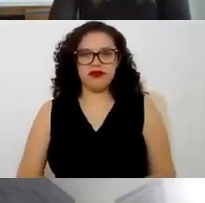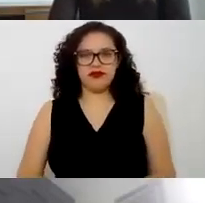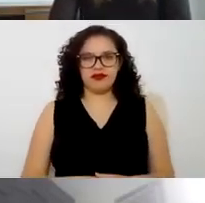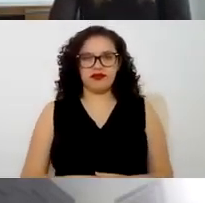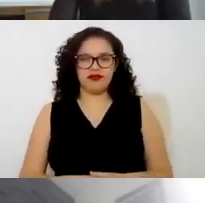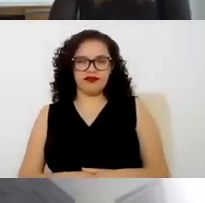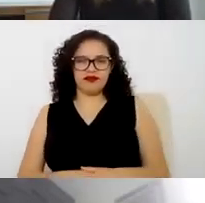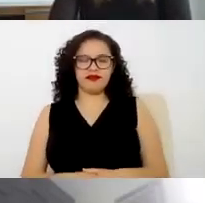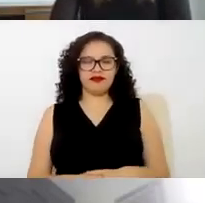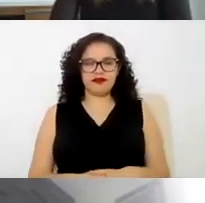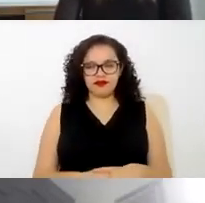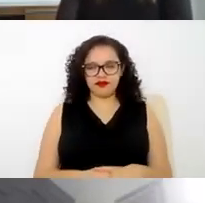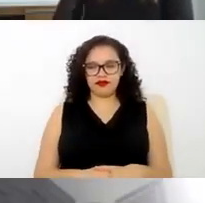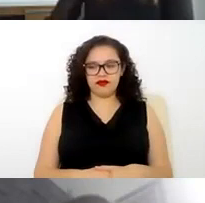gracias